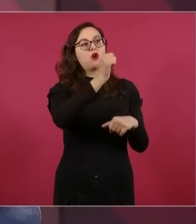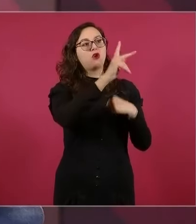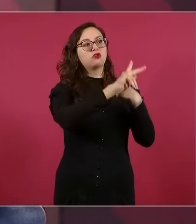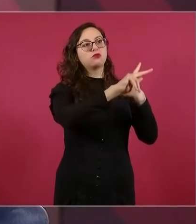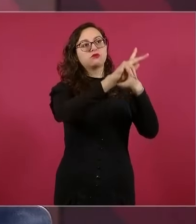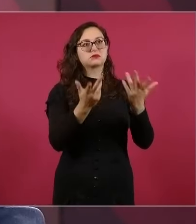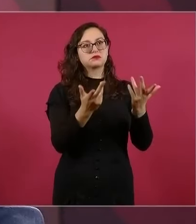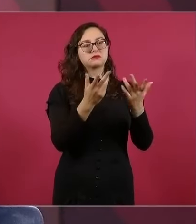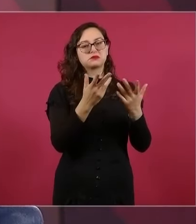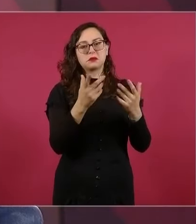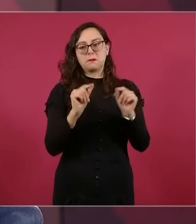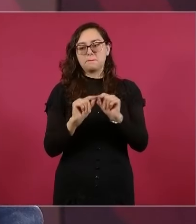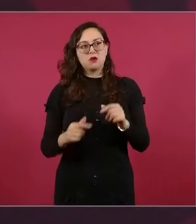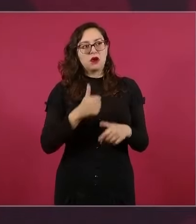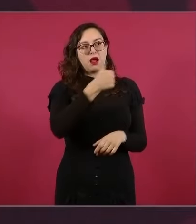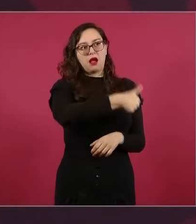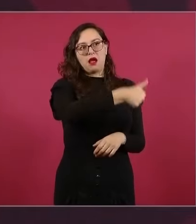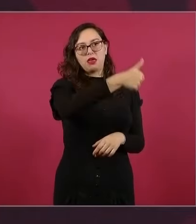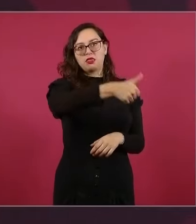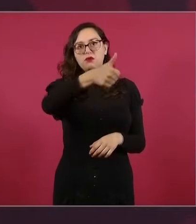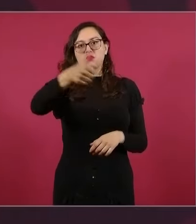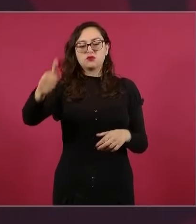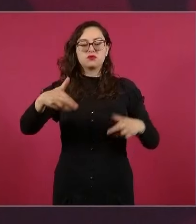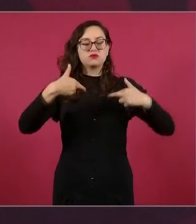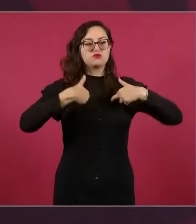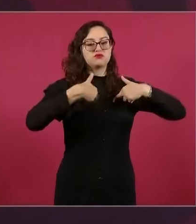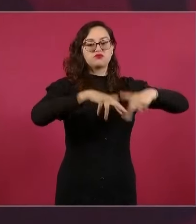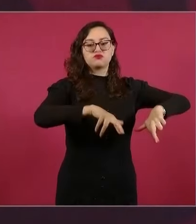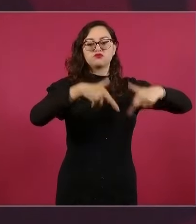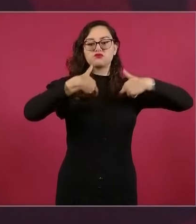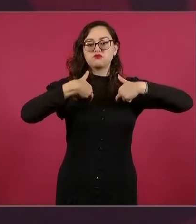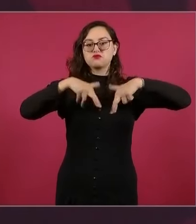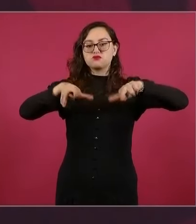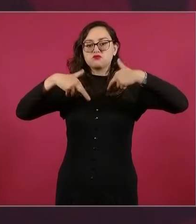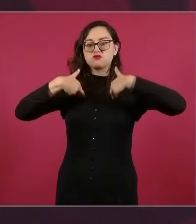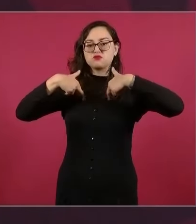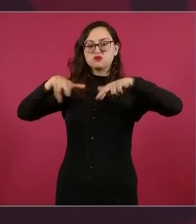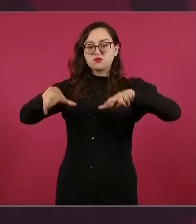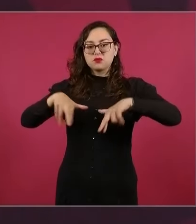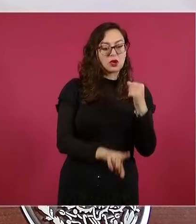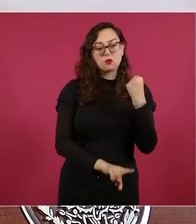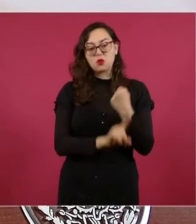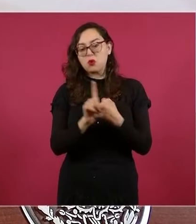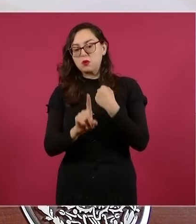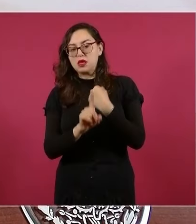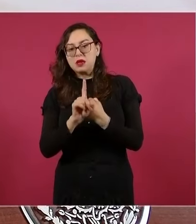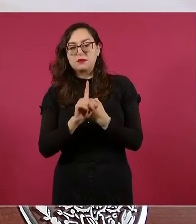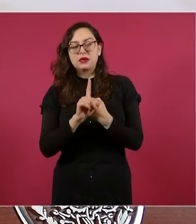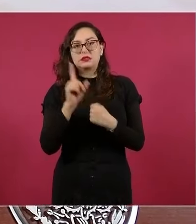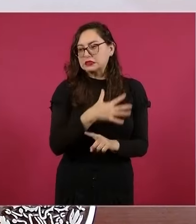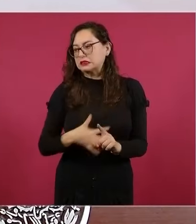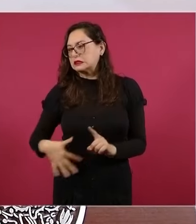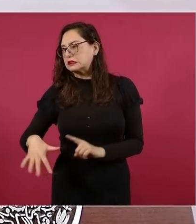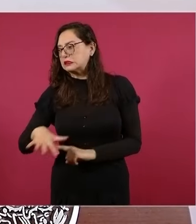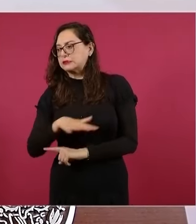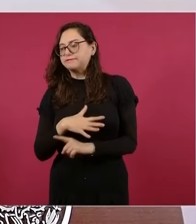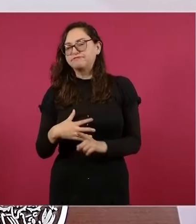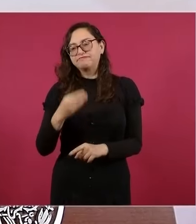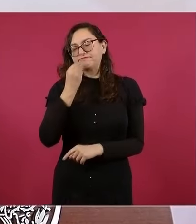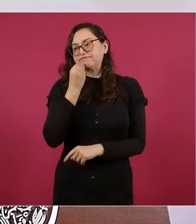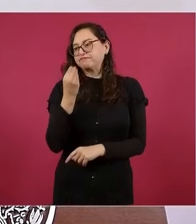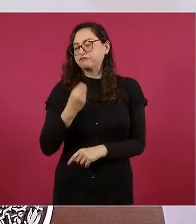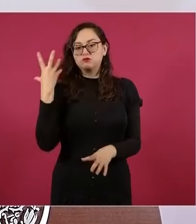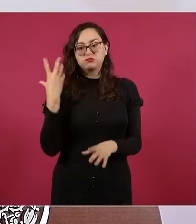la grandeza de México, de cómo en circunstancias difíciles decidieron salir